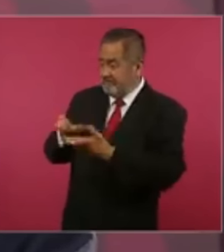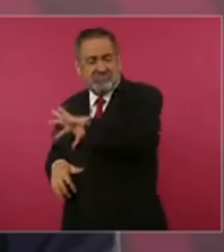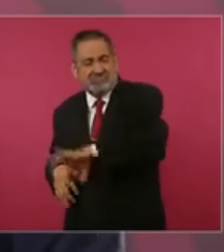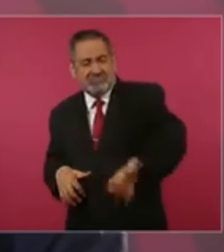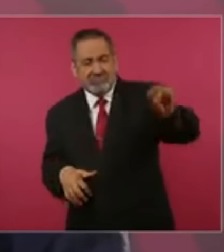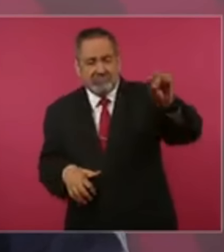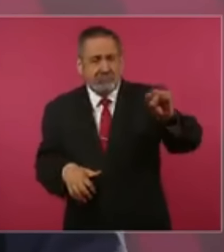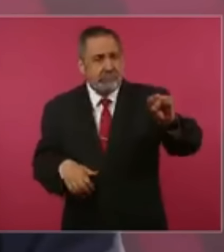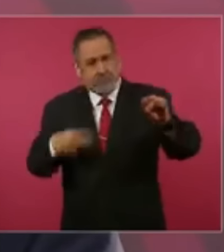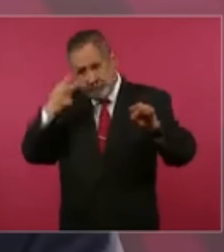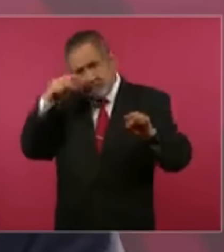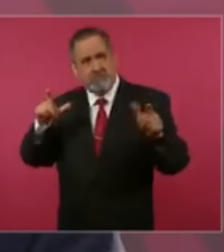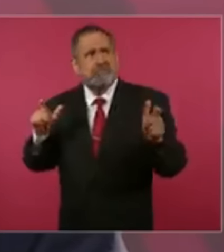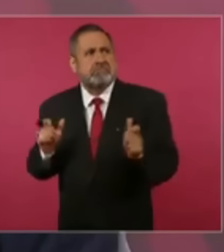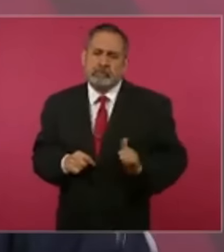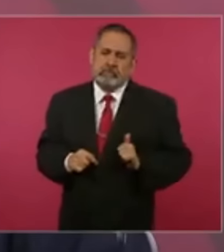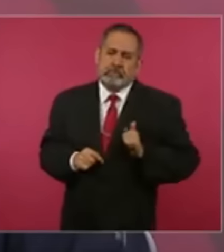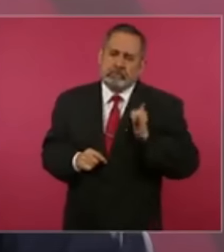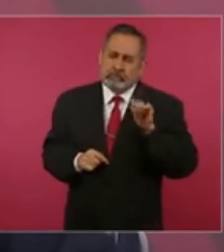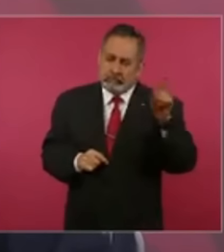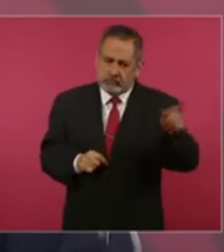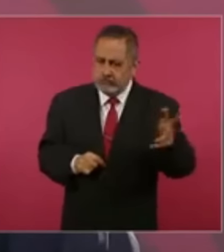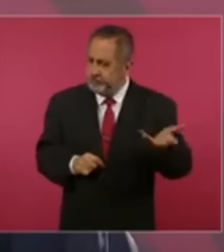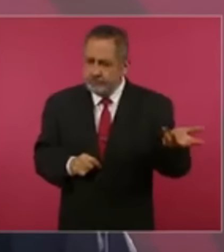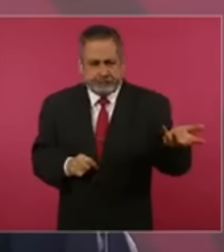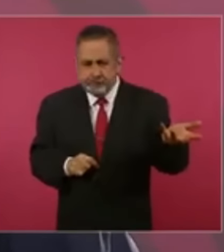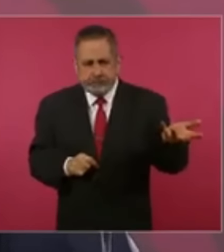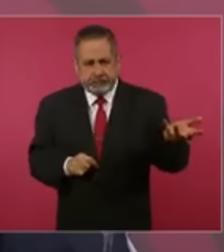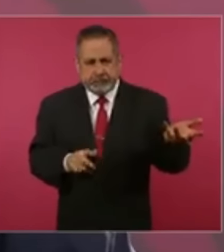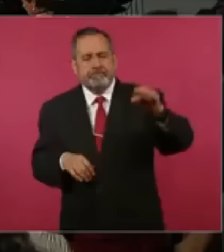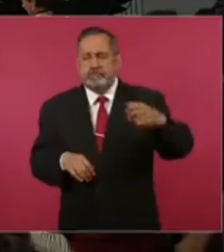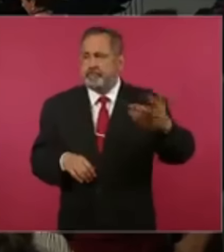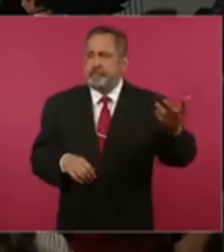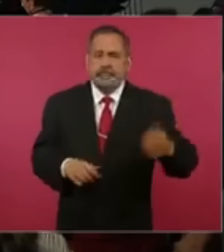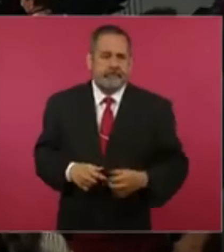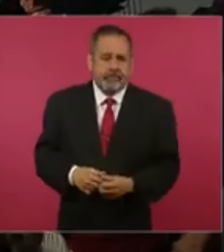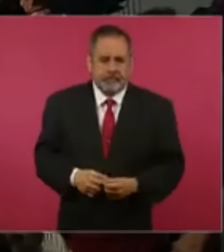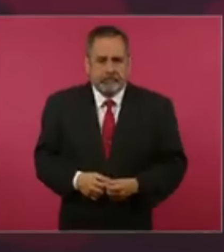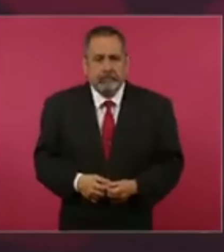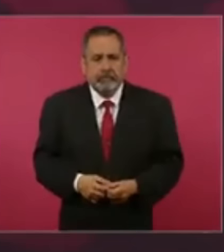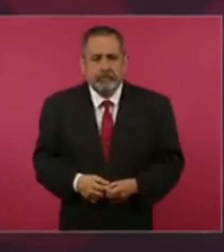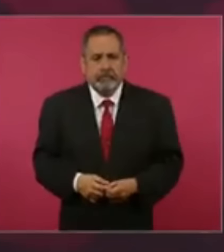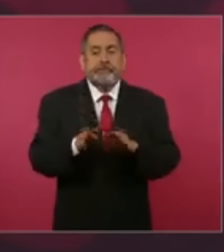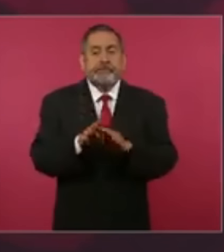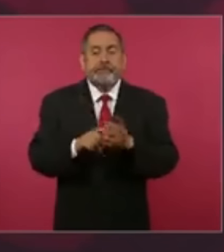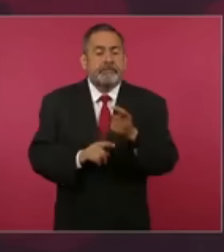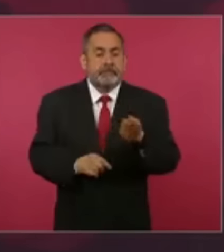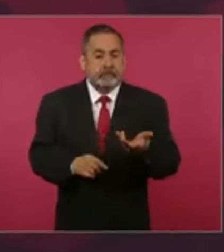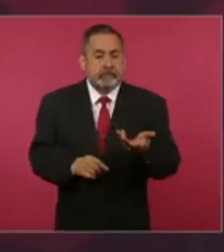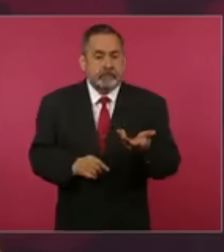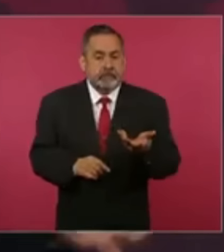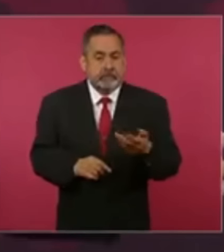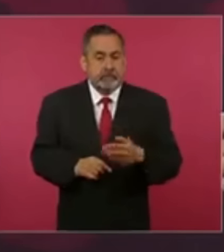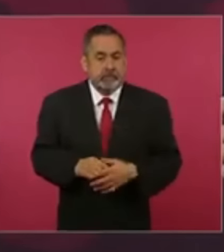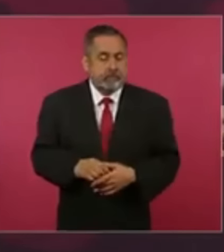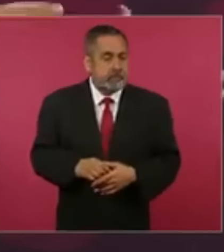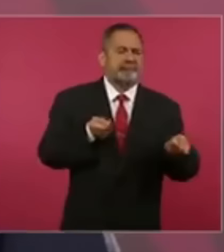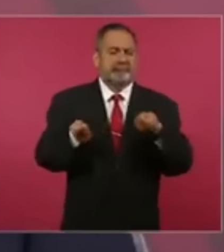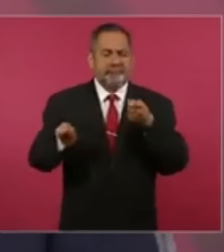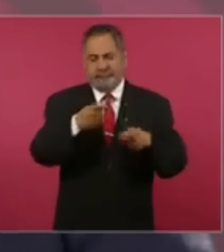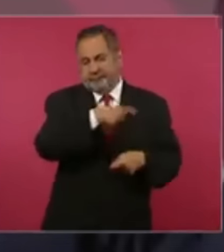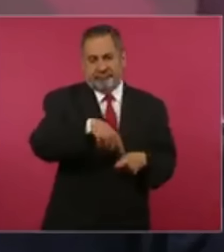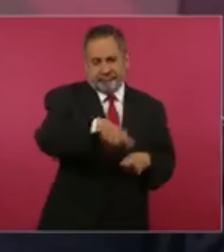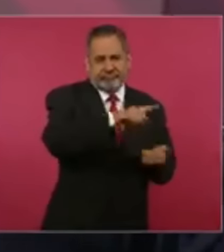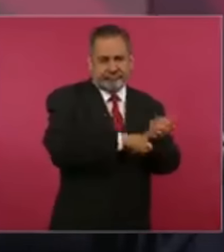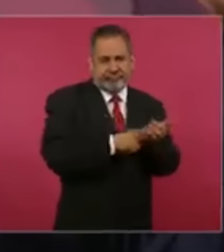y por el abuso de nuestros vecinos, más de la mitad de nuestro territorio. Entonces, siempre habían dominado, hasta hace poco,